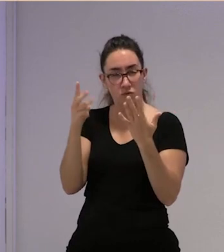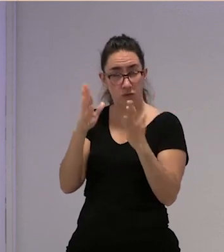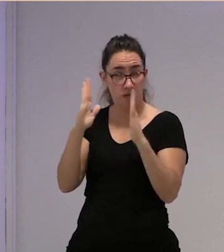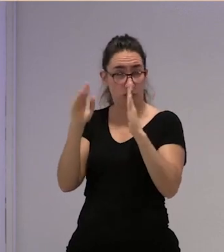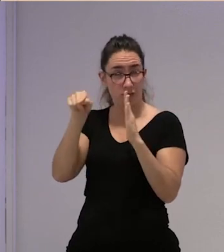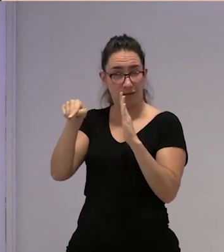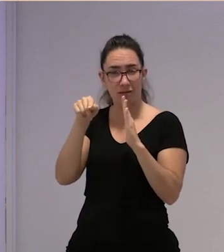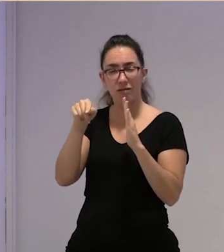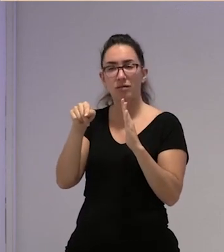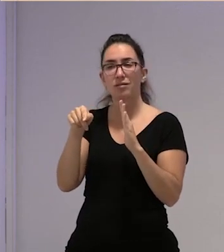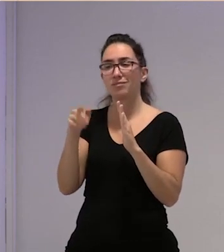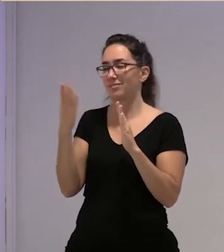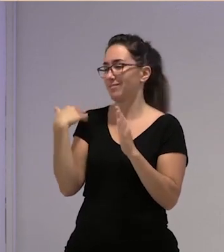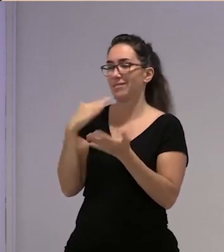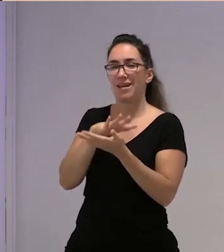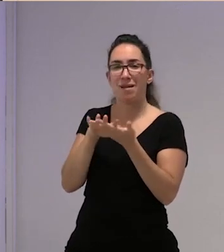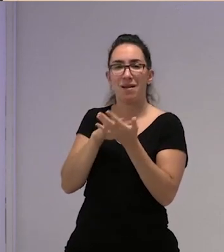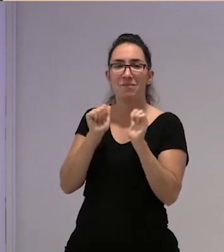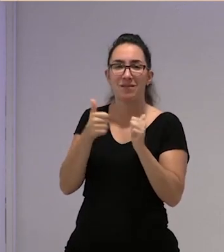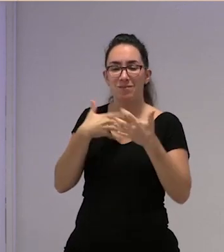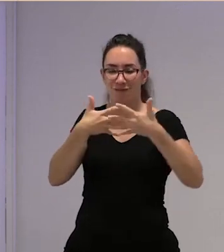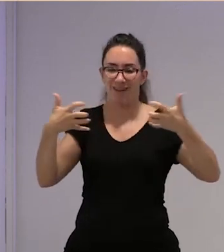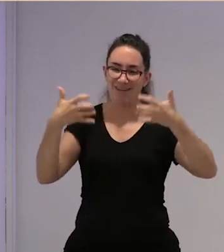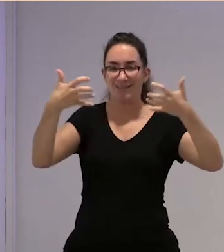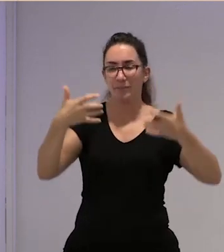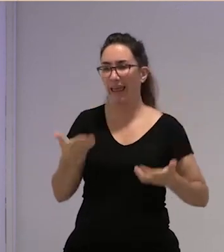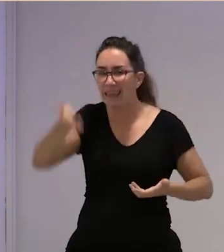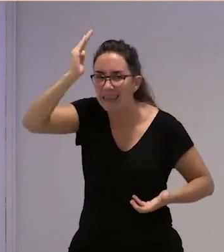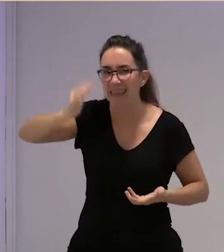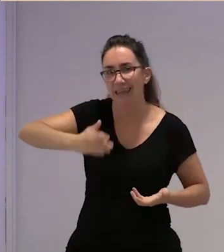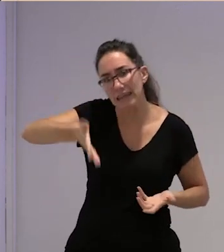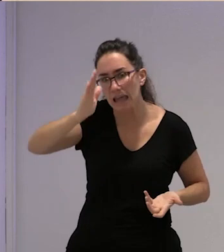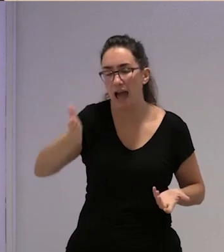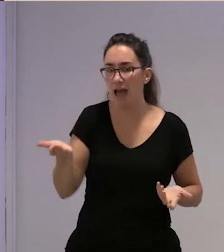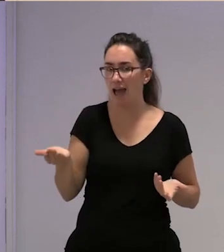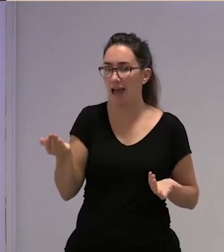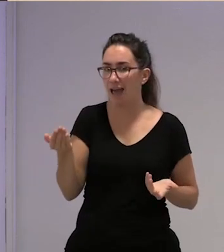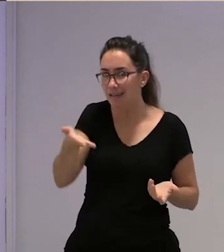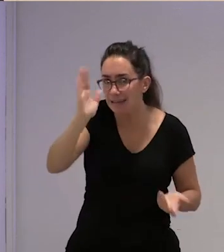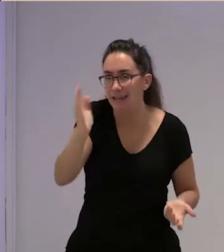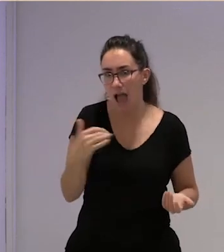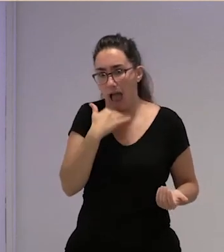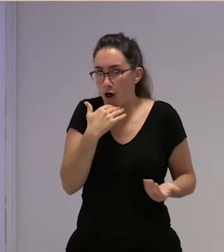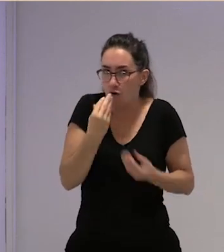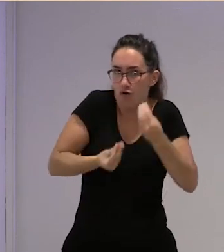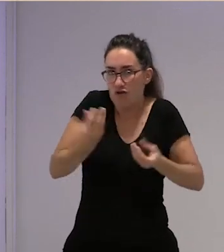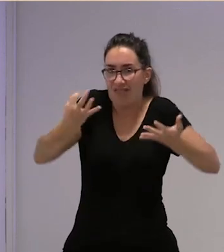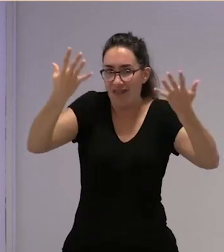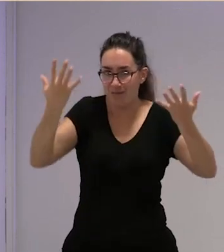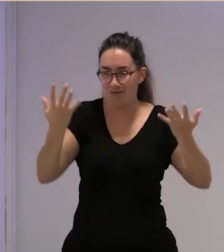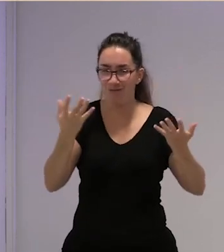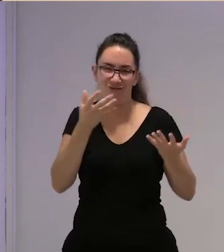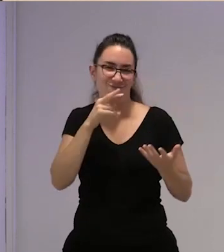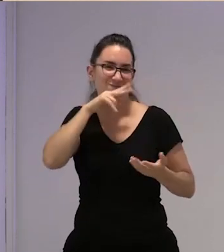eso que decía yo al principio lo de Quilla que además me lo dijiste y las dos cuando a ver con vosotras Quilla algo tenemos que hacer aquí hay que hacer